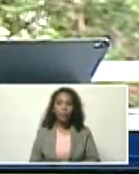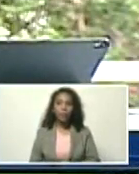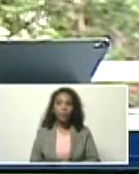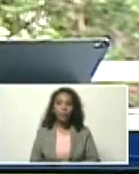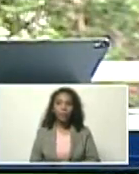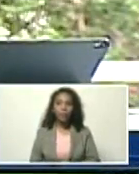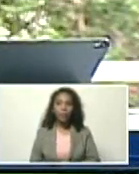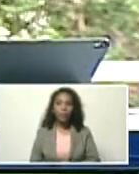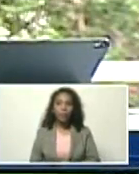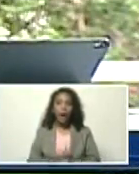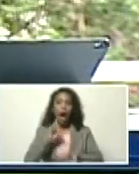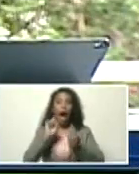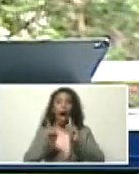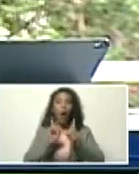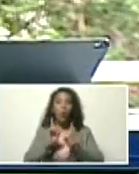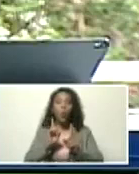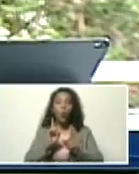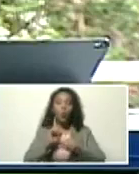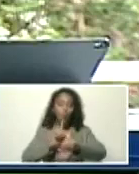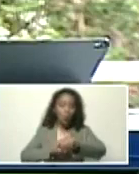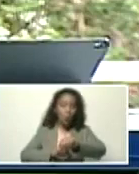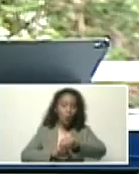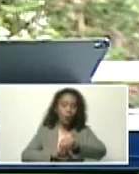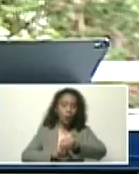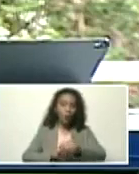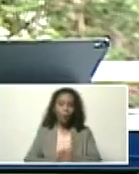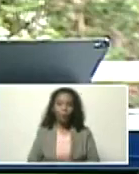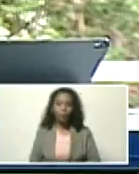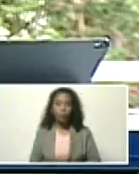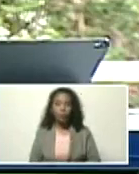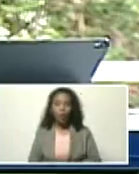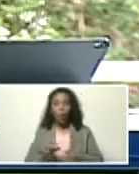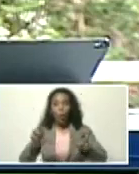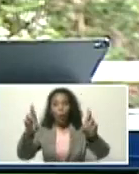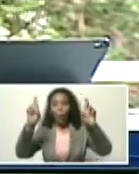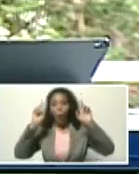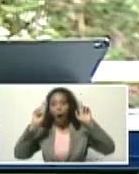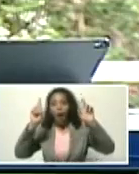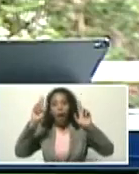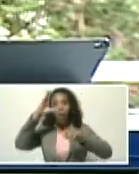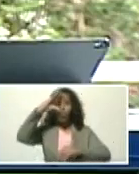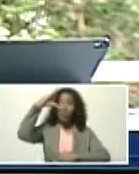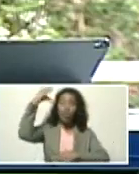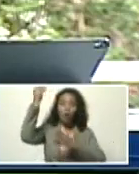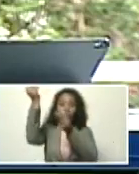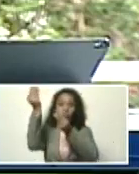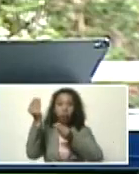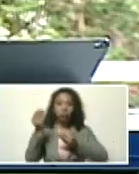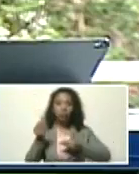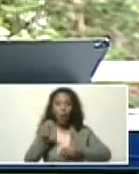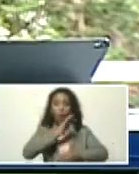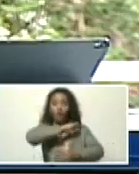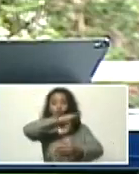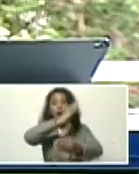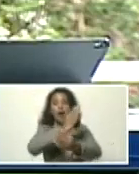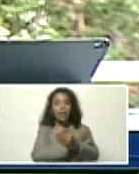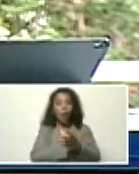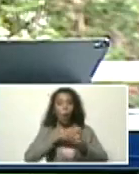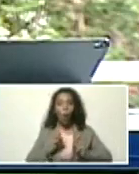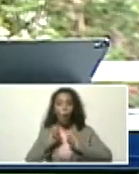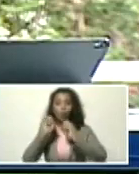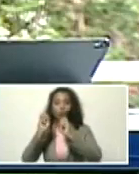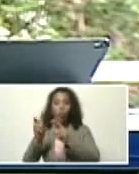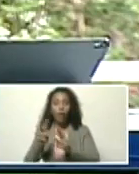Y en algún momento, ojalá Dios nos dé la fuerza y la oportunidad